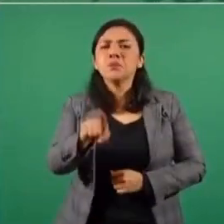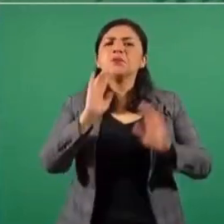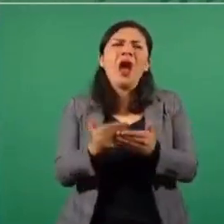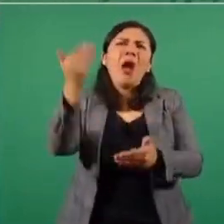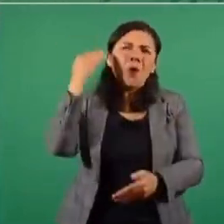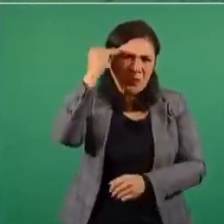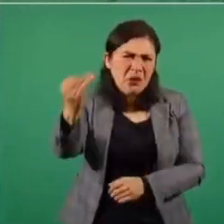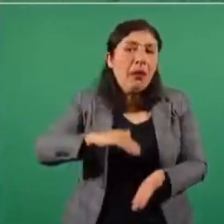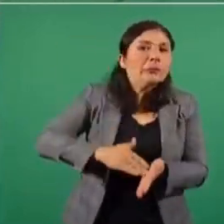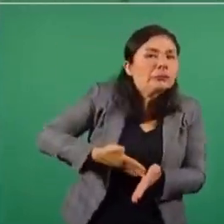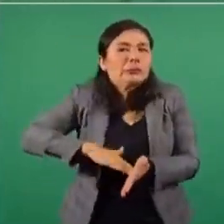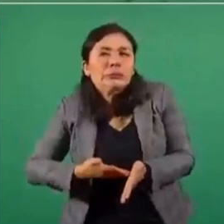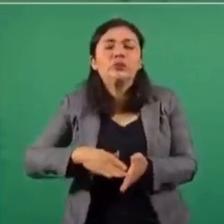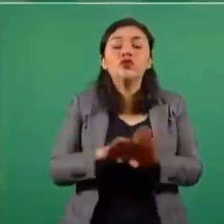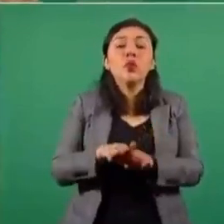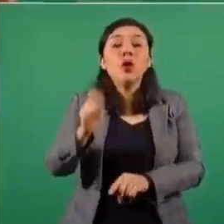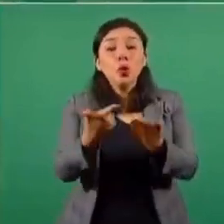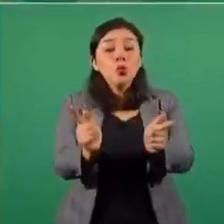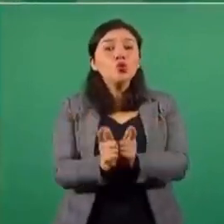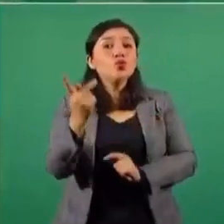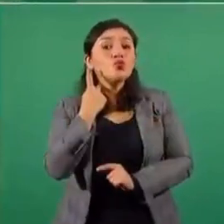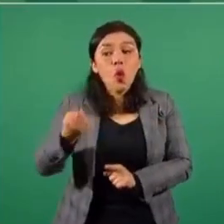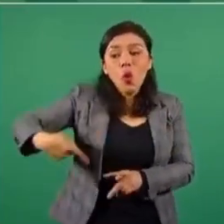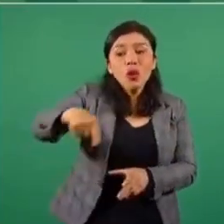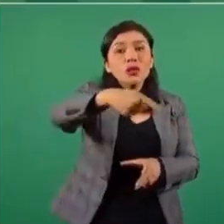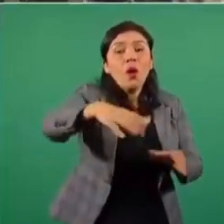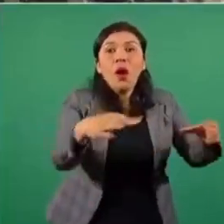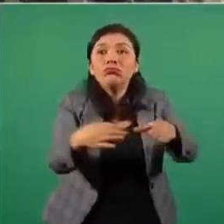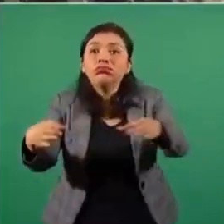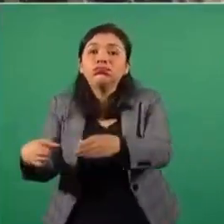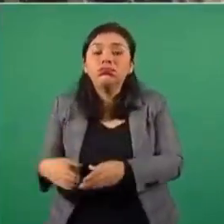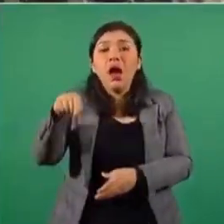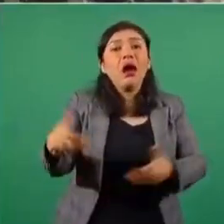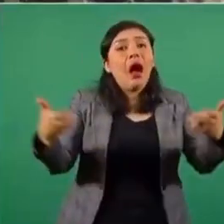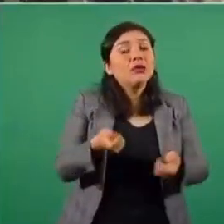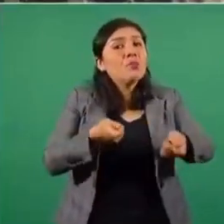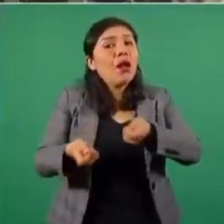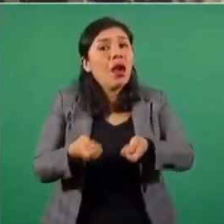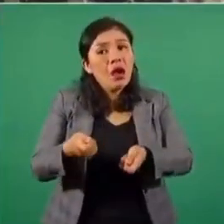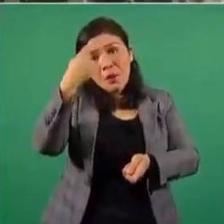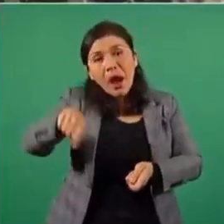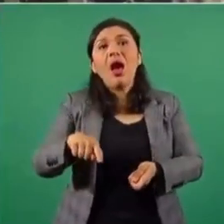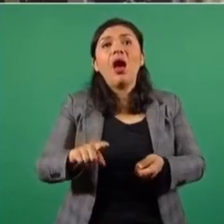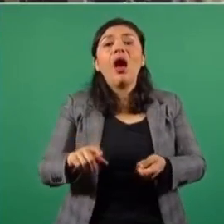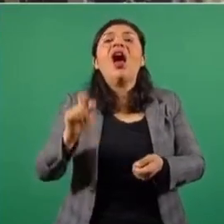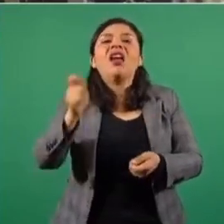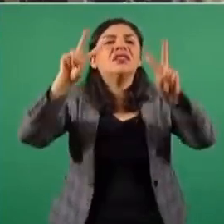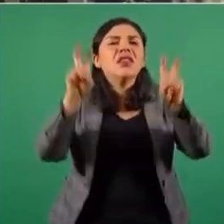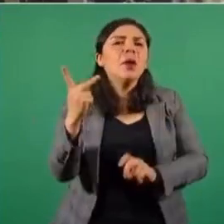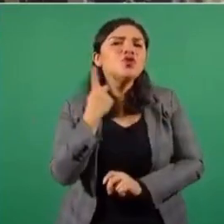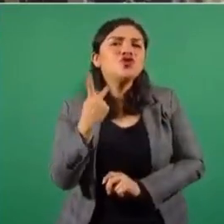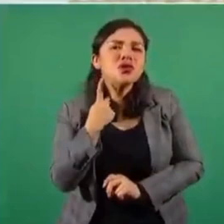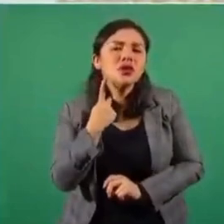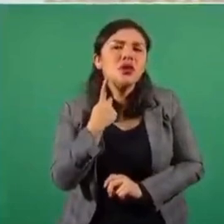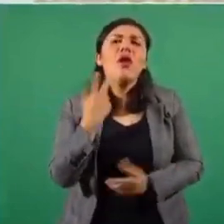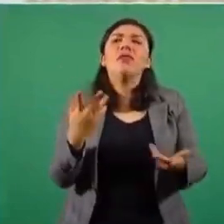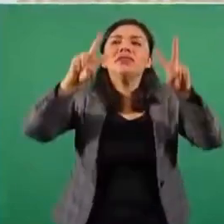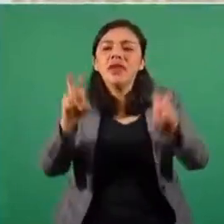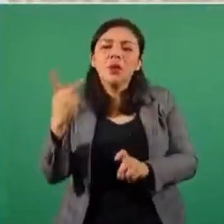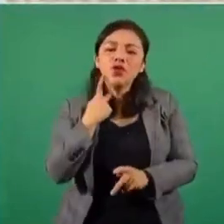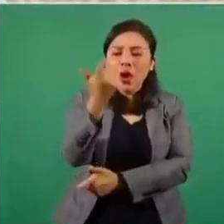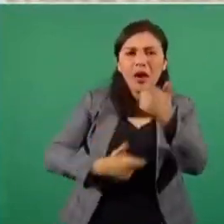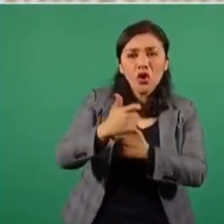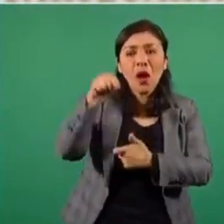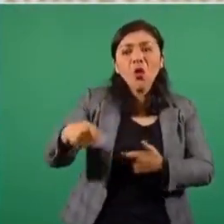simuló durante mucho tiempo de que eran los partidos los que manejaban la situación política y la política económica.